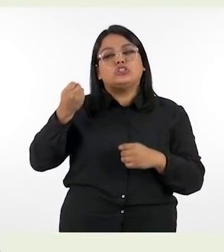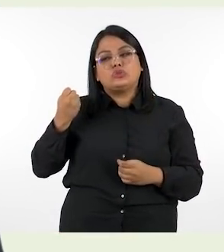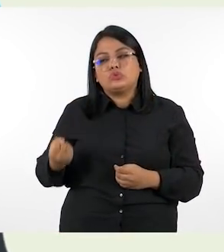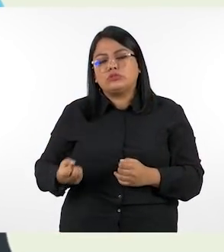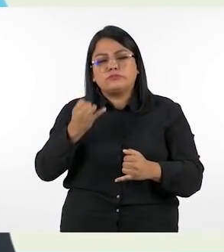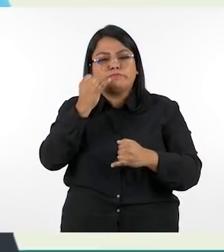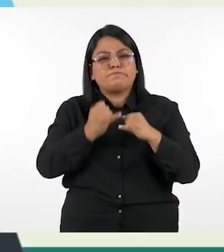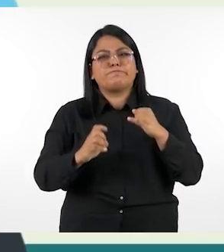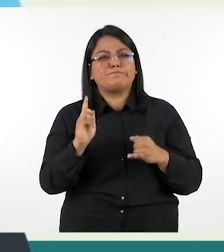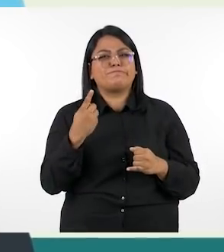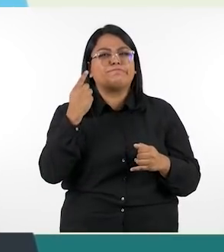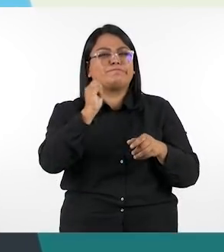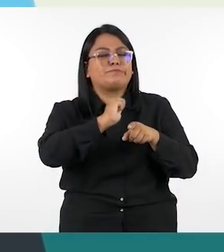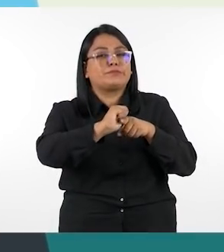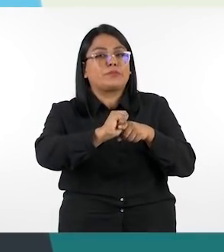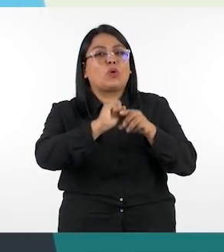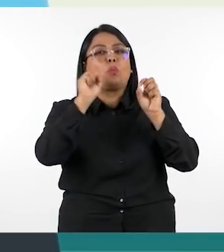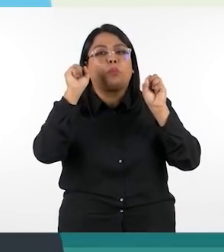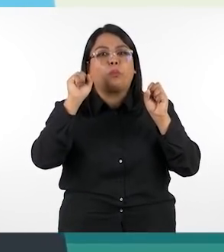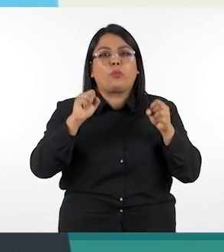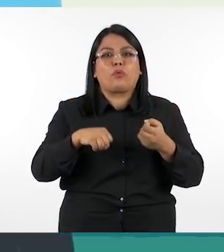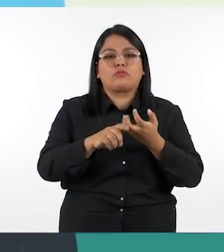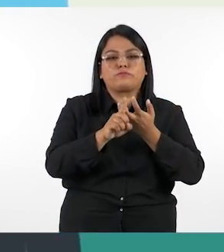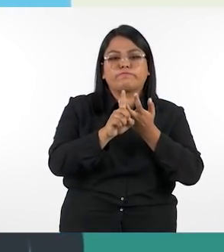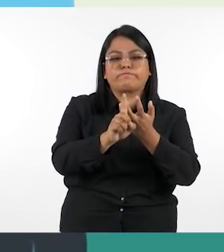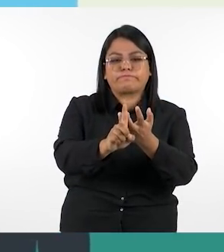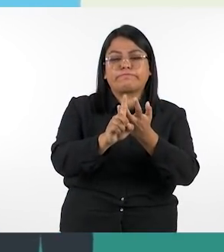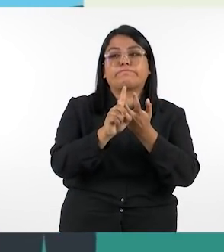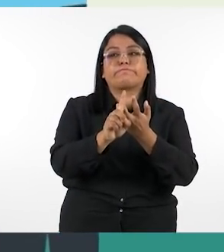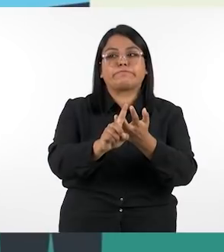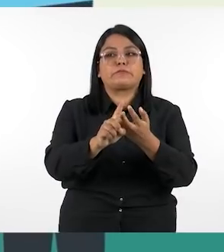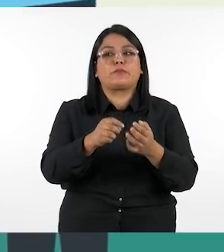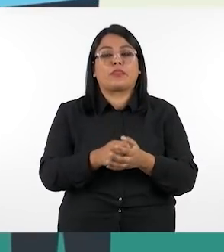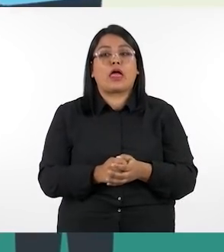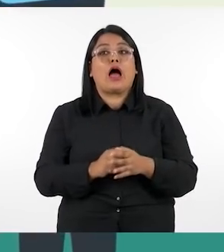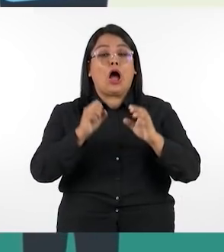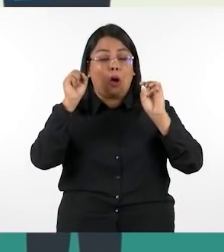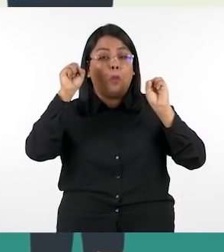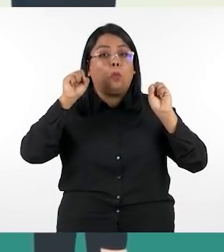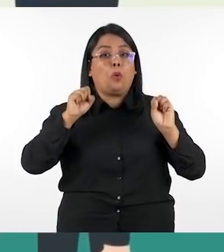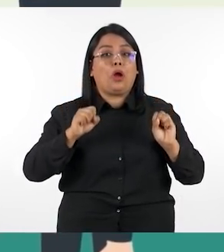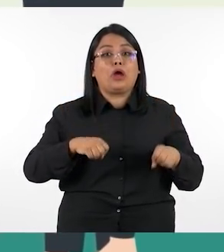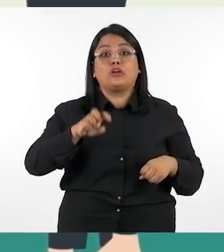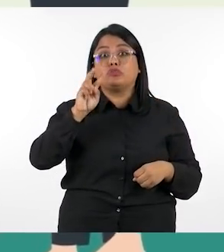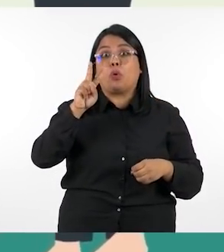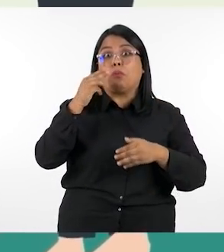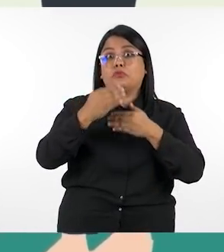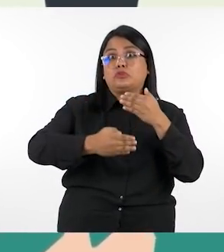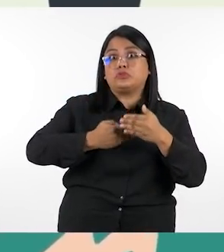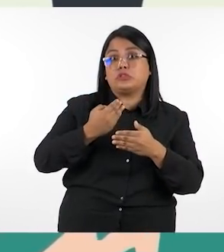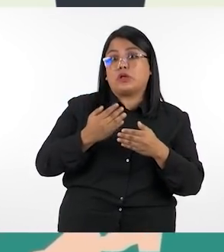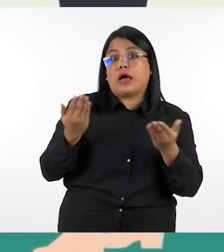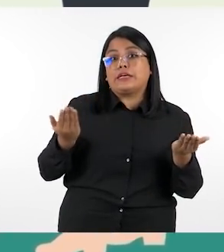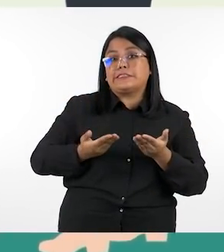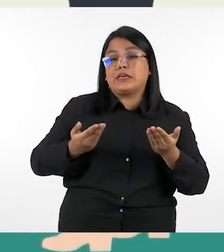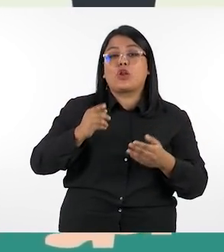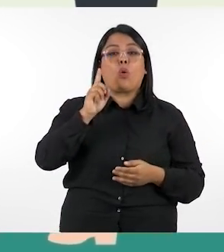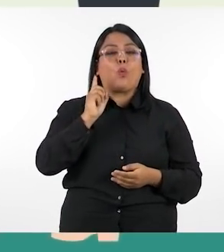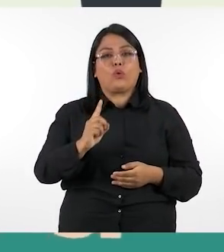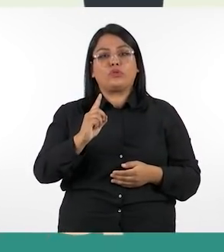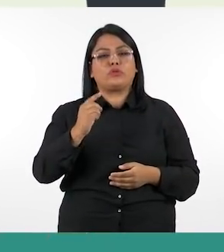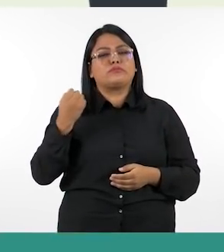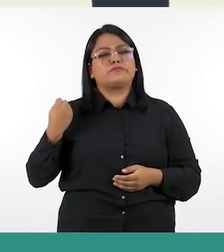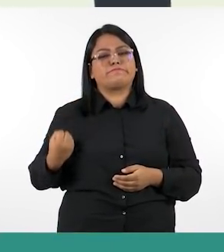estudiantes que terminan primero sus ejercicios pueden guiar a otros compañeros esto permite dos procesos el